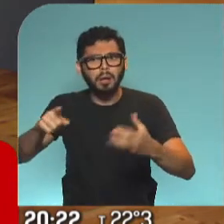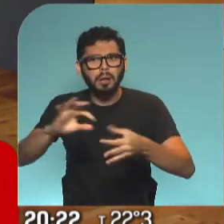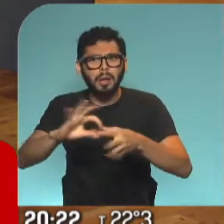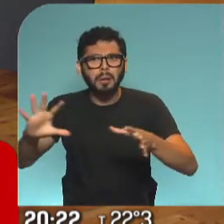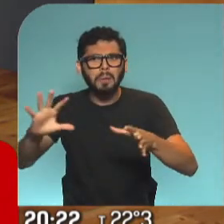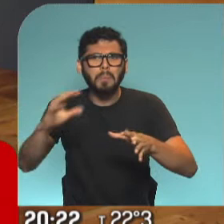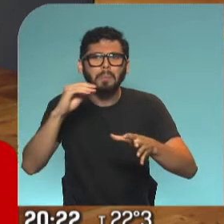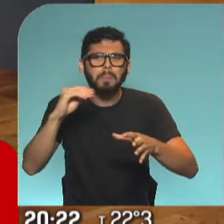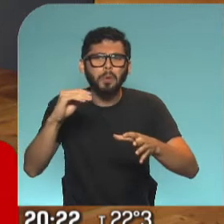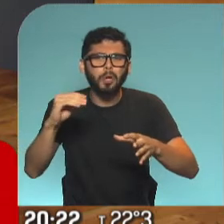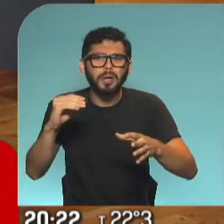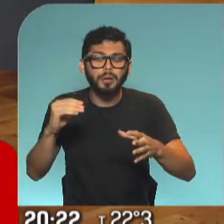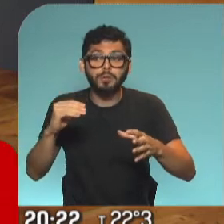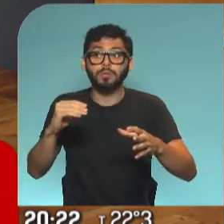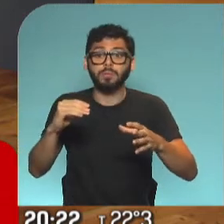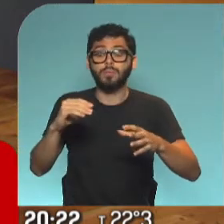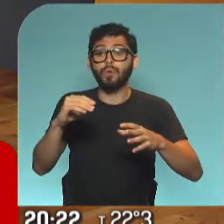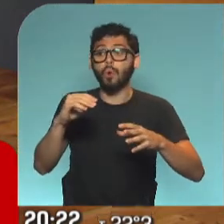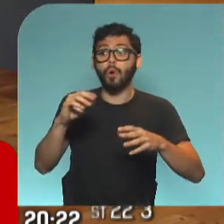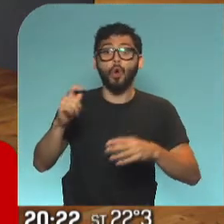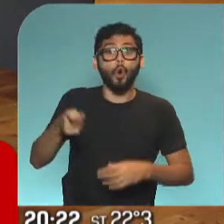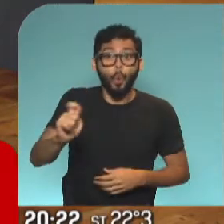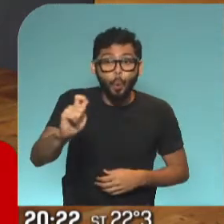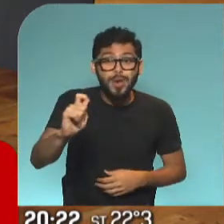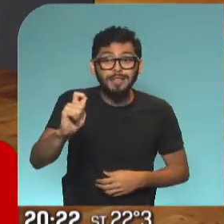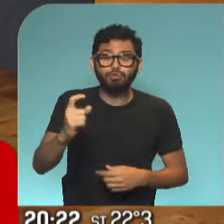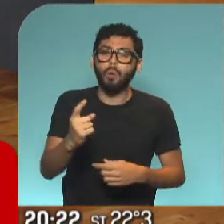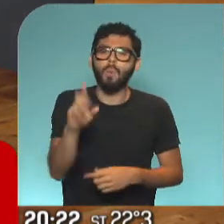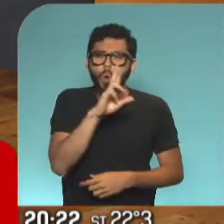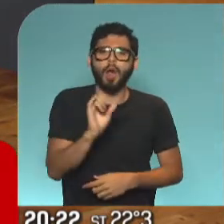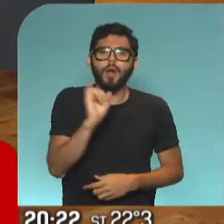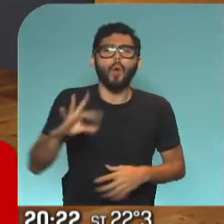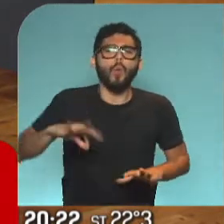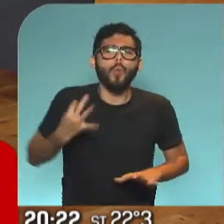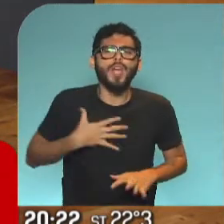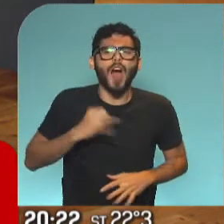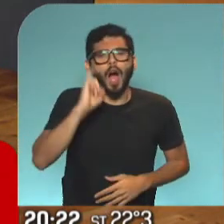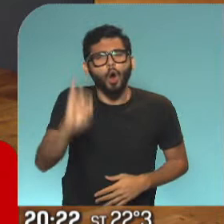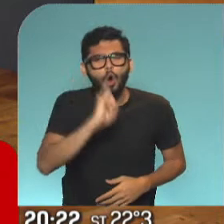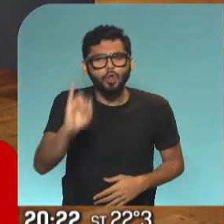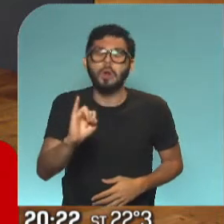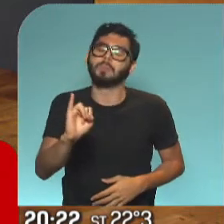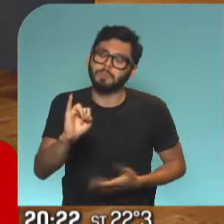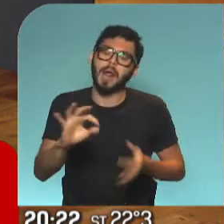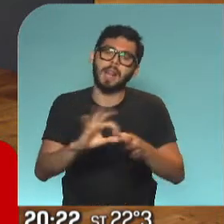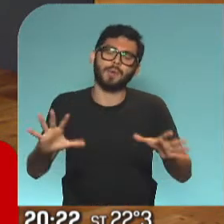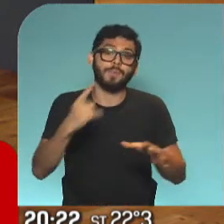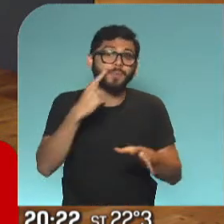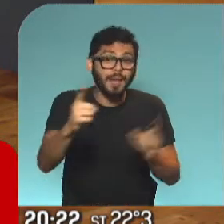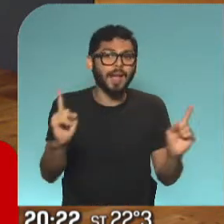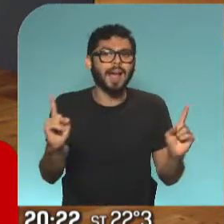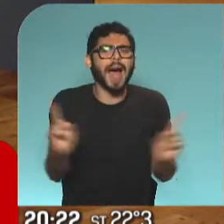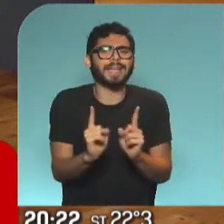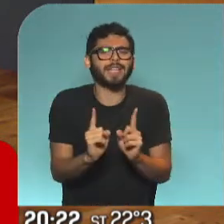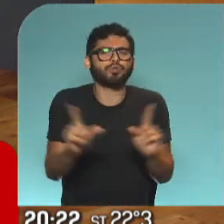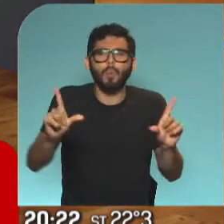durante el juicio oral la mujer contó su historia de vida. ¿Qué es esta que te vamos a mostrar en estas placas, en estos resúmenes que tienen que ver